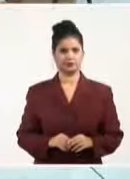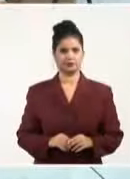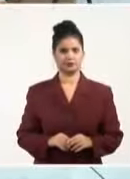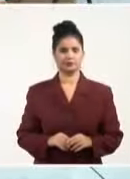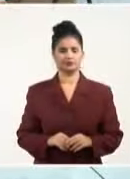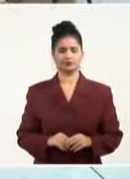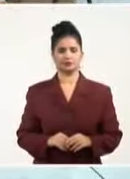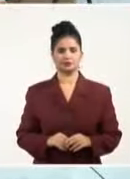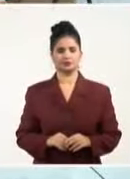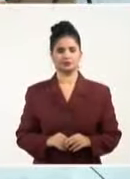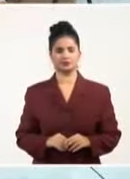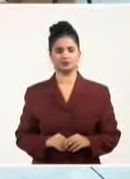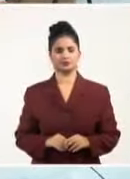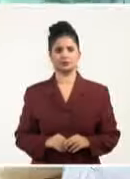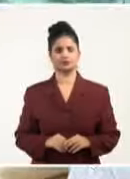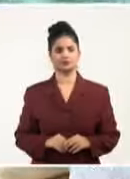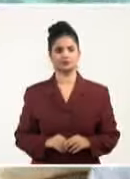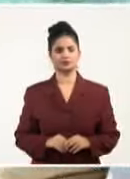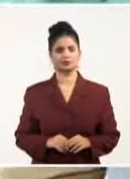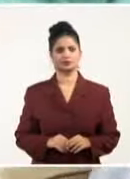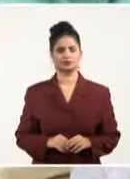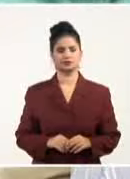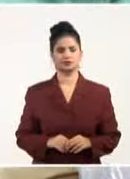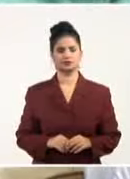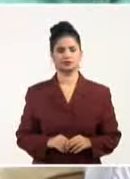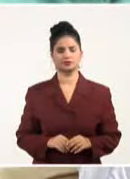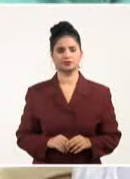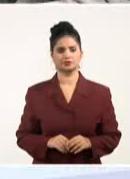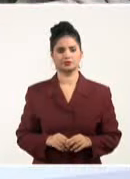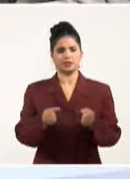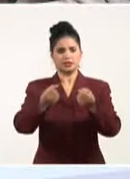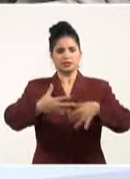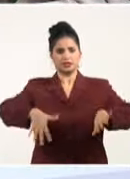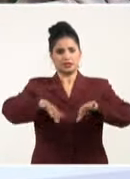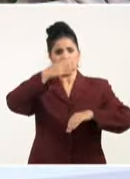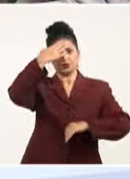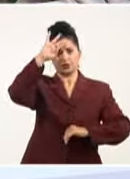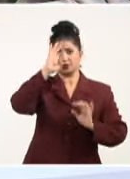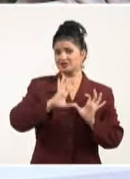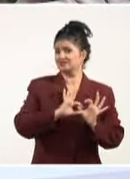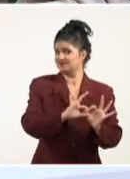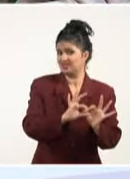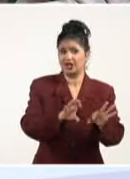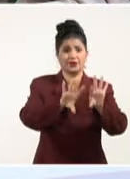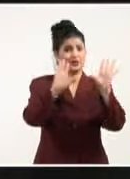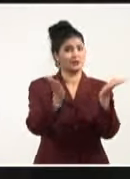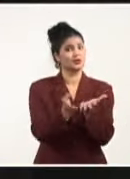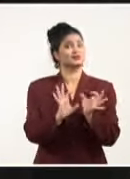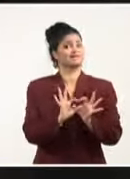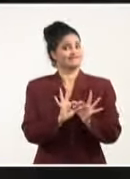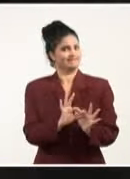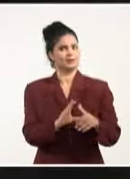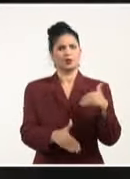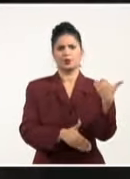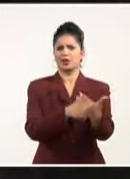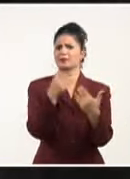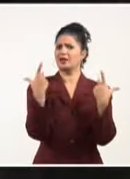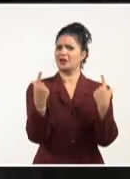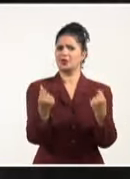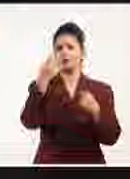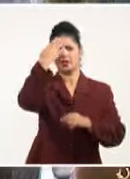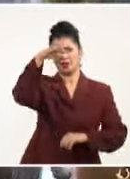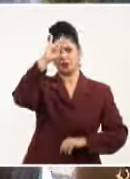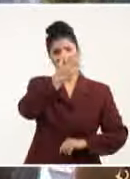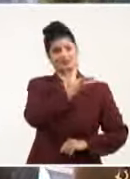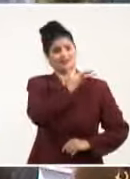En un contexto caracterizado por el impacto de la crisis económica global, inflación y el recrudecimiento del bloqueo que impactó en los procesos